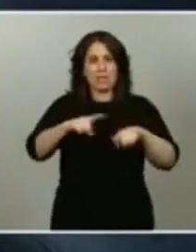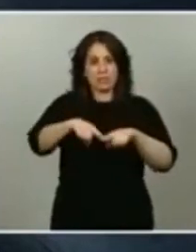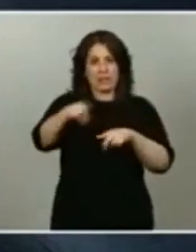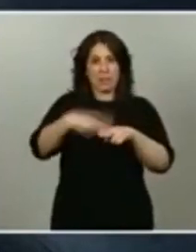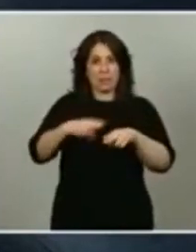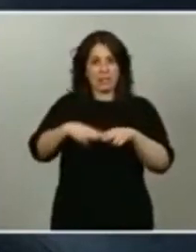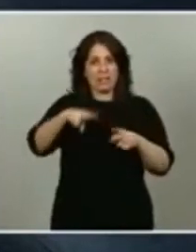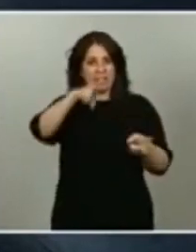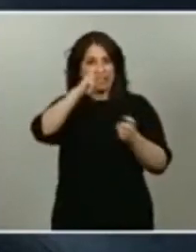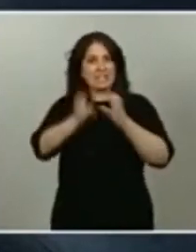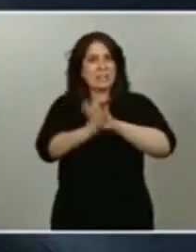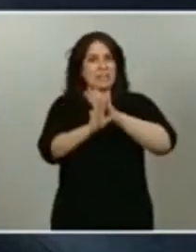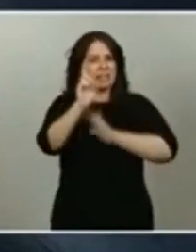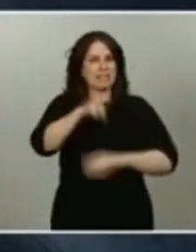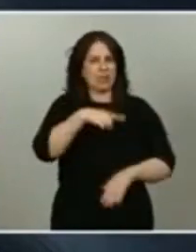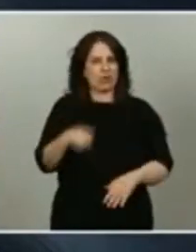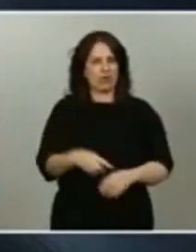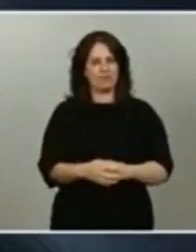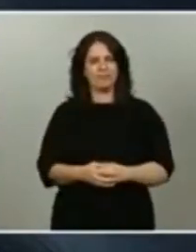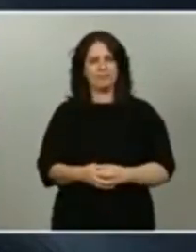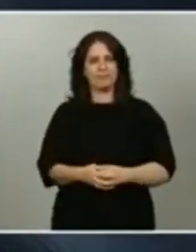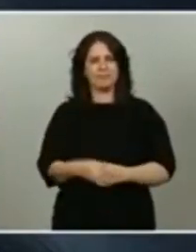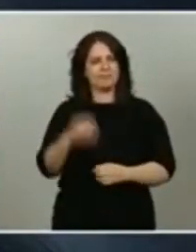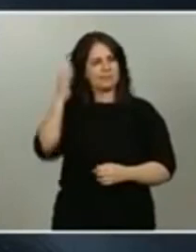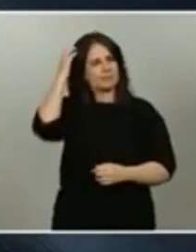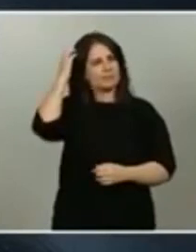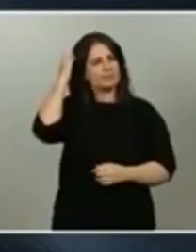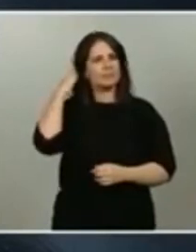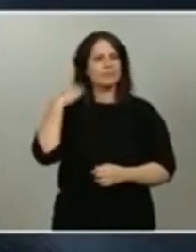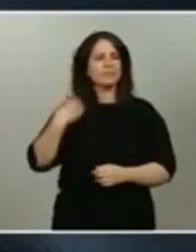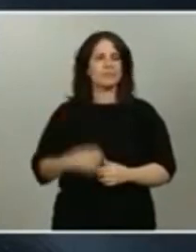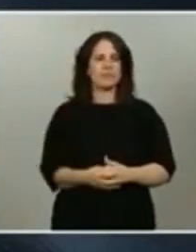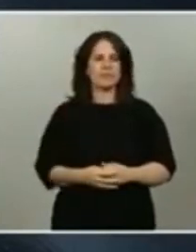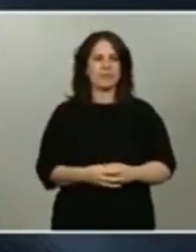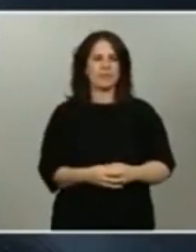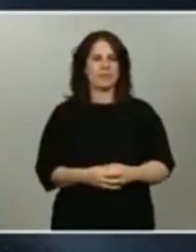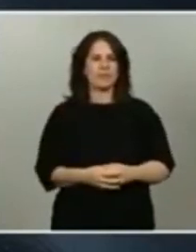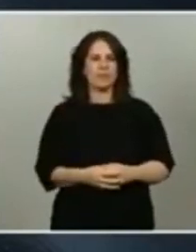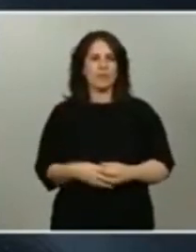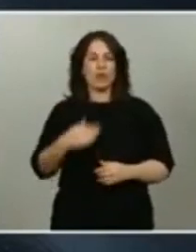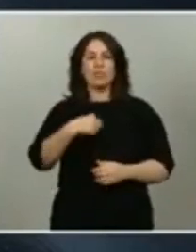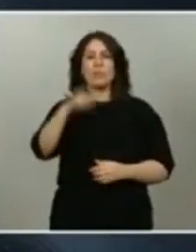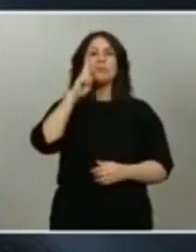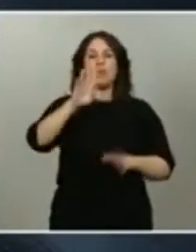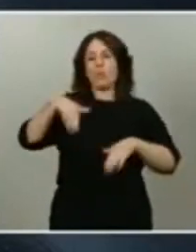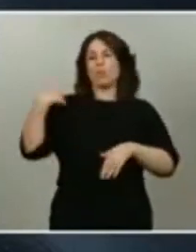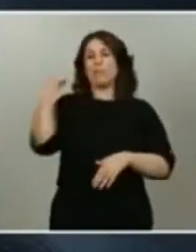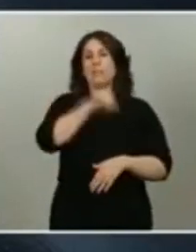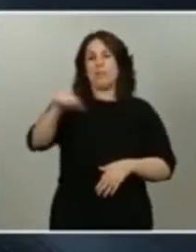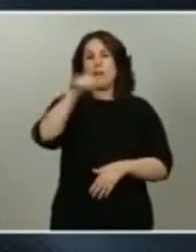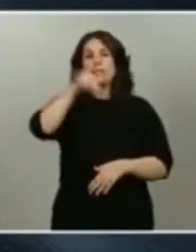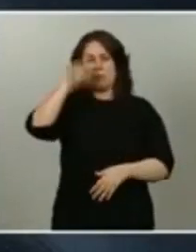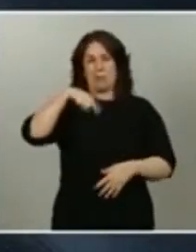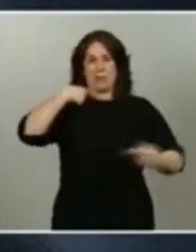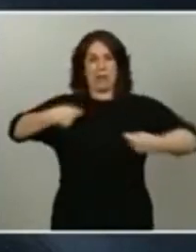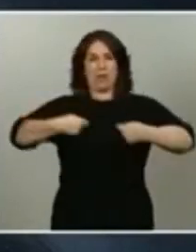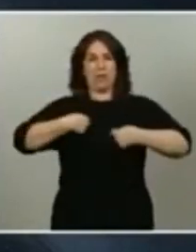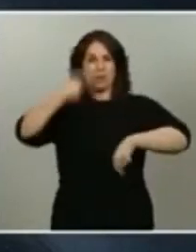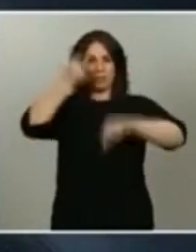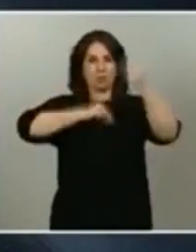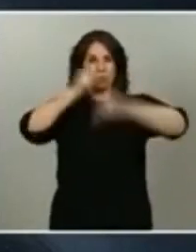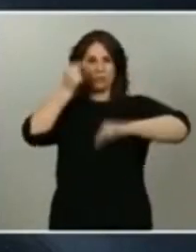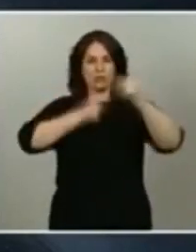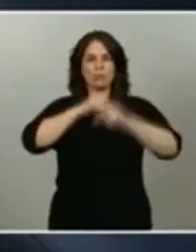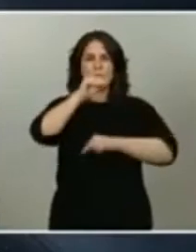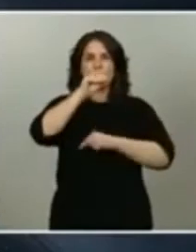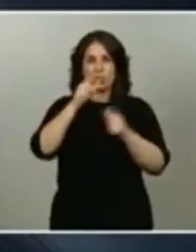Lo que le quería preguntar también es con todo lo que estamos viendo en las últimas semanas también para negociar los presupuestos ¿Esquerra Republicana está en la